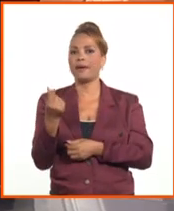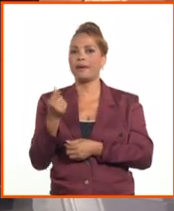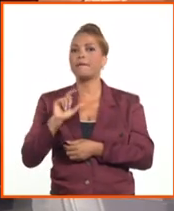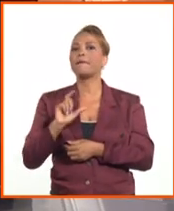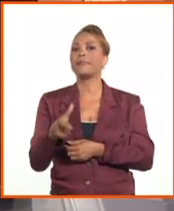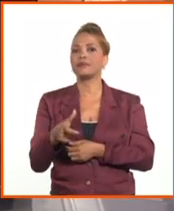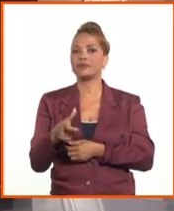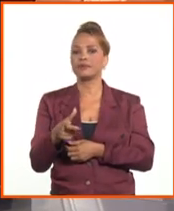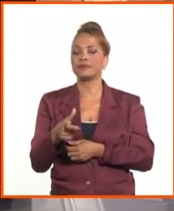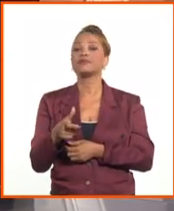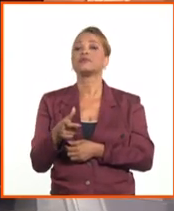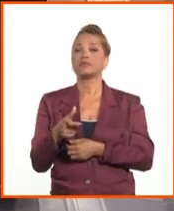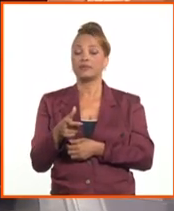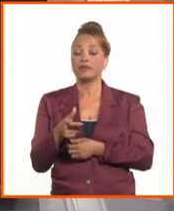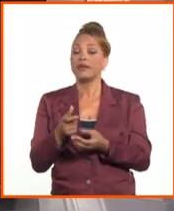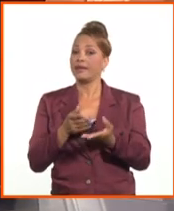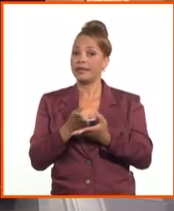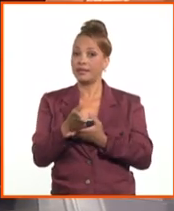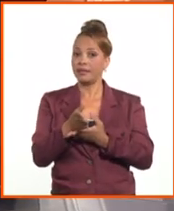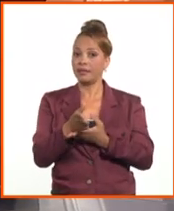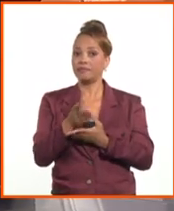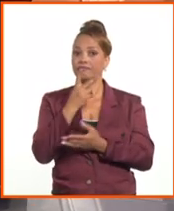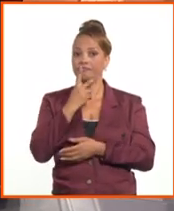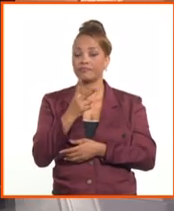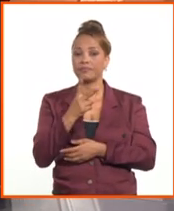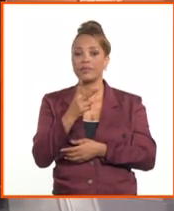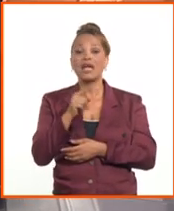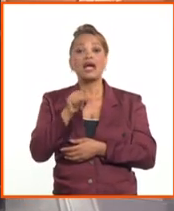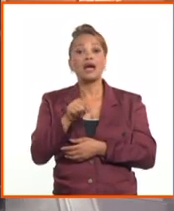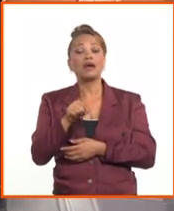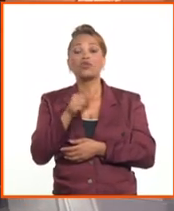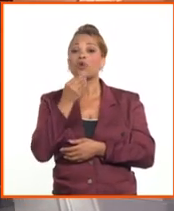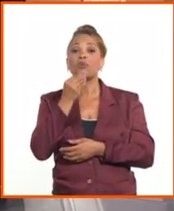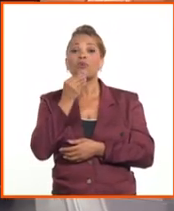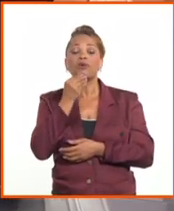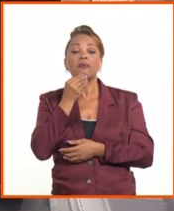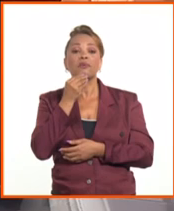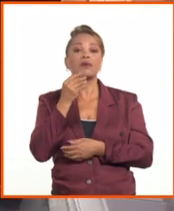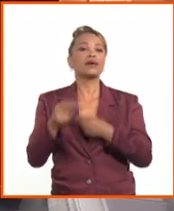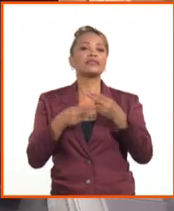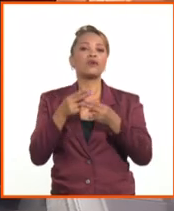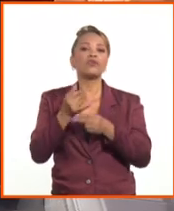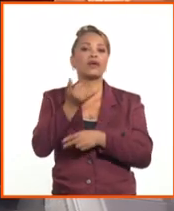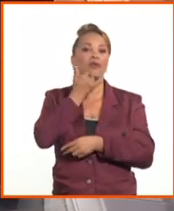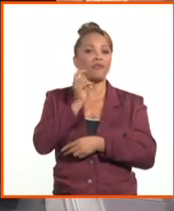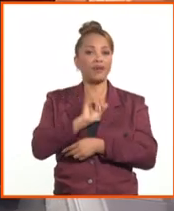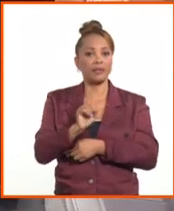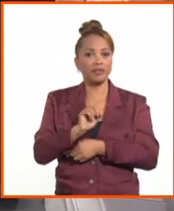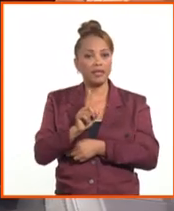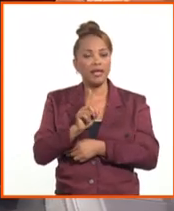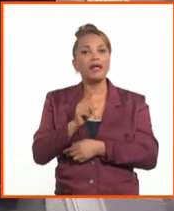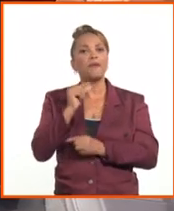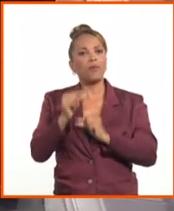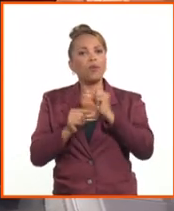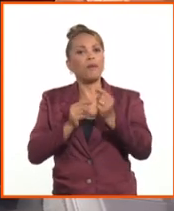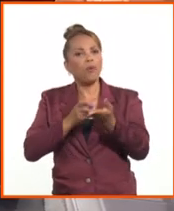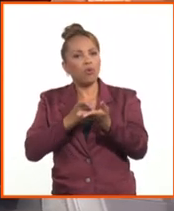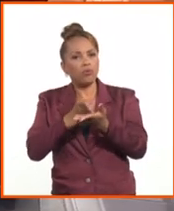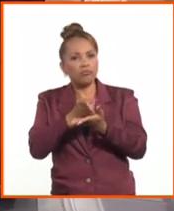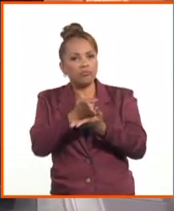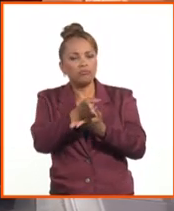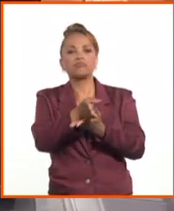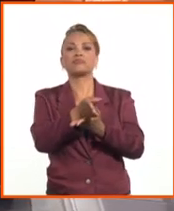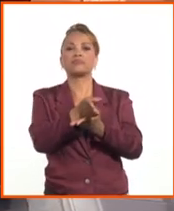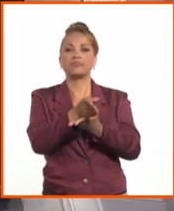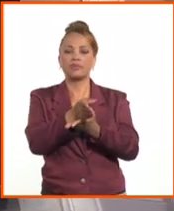no podemos perder la vista del punto B, no podemos hacer cosas ahora que nos alejen del punto B, la trayectoria la tenemos que ir, la